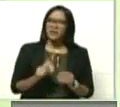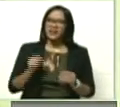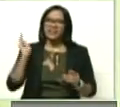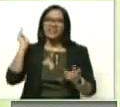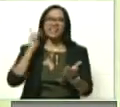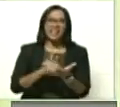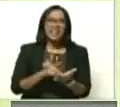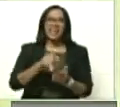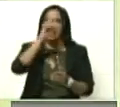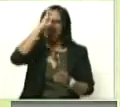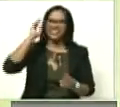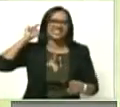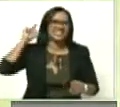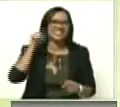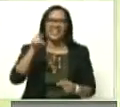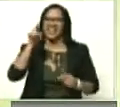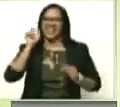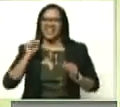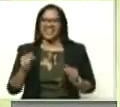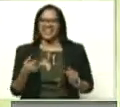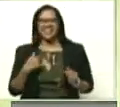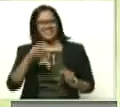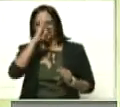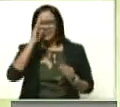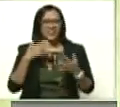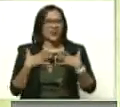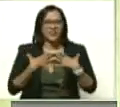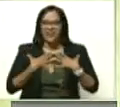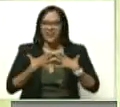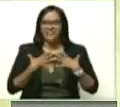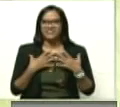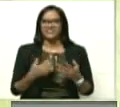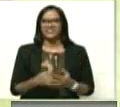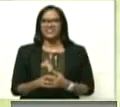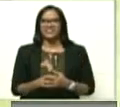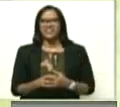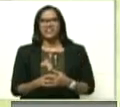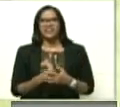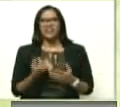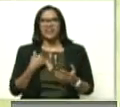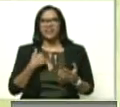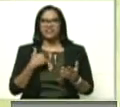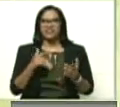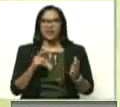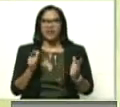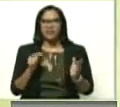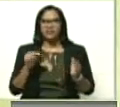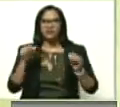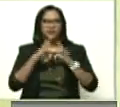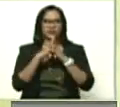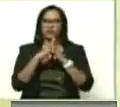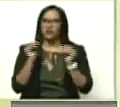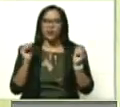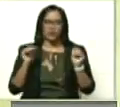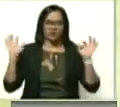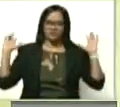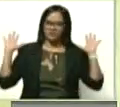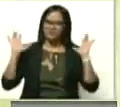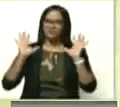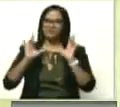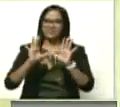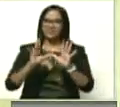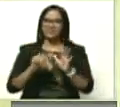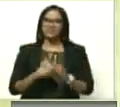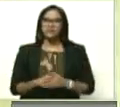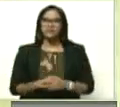mire, y dije, ¿qué fue eso? Y yo lo tengo todavía. En ese momento, ¿sabes que estaban quitando todo lo que era de la